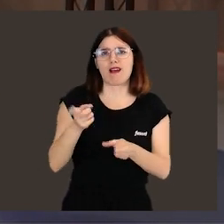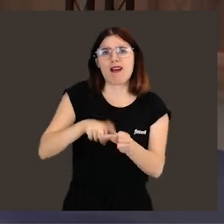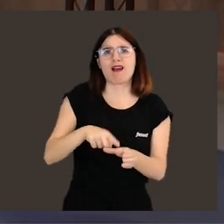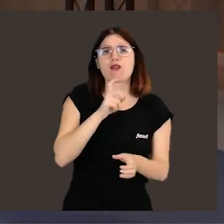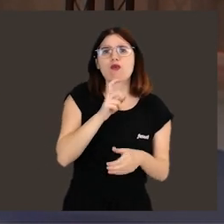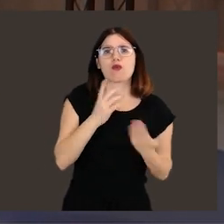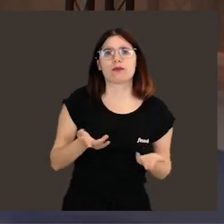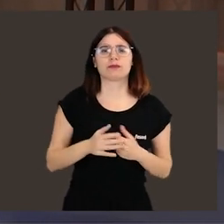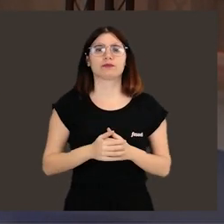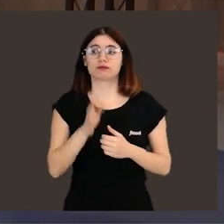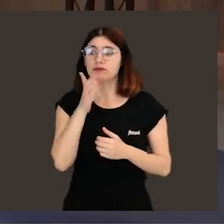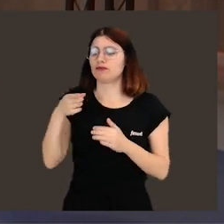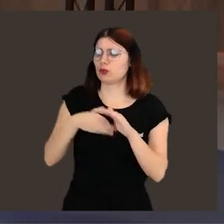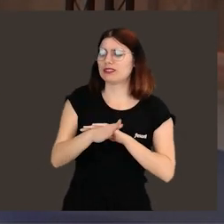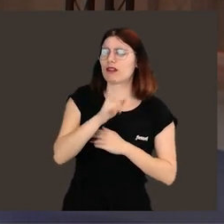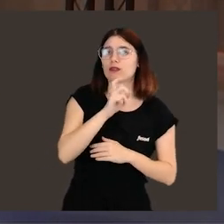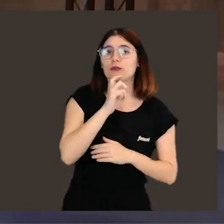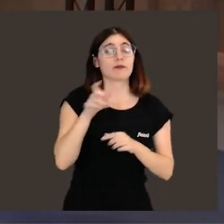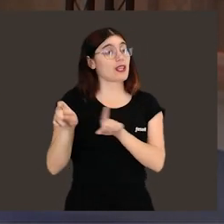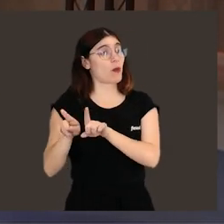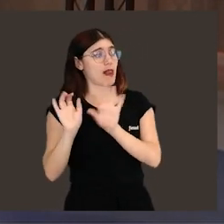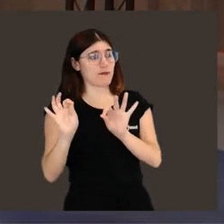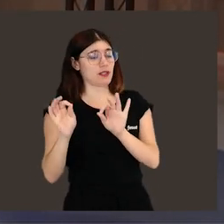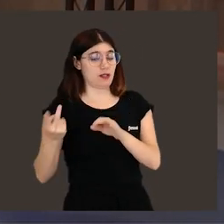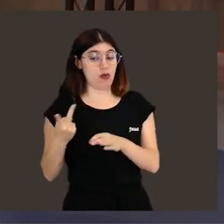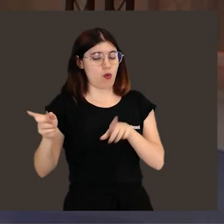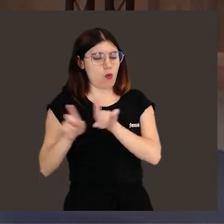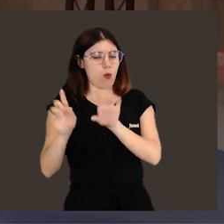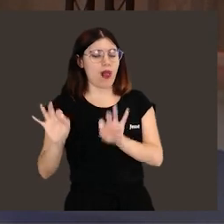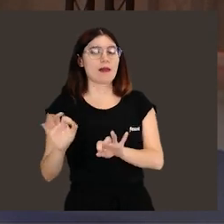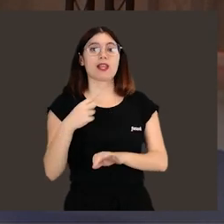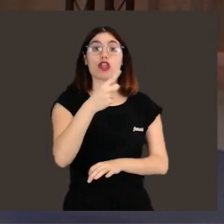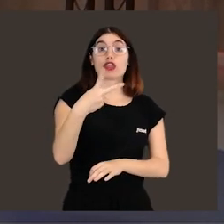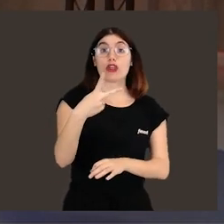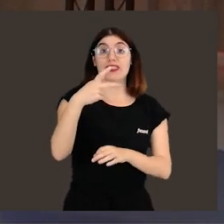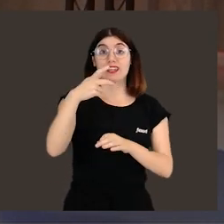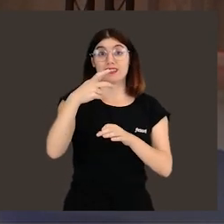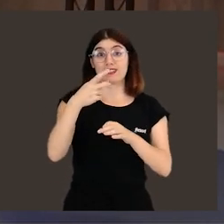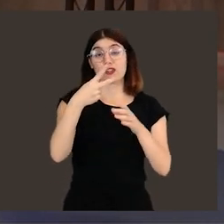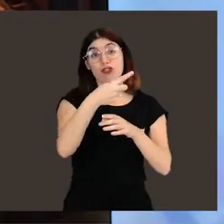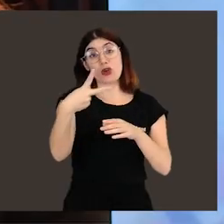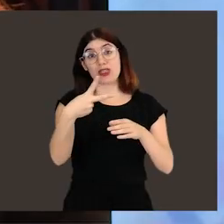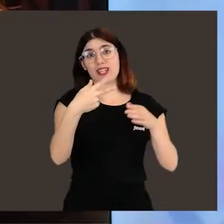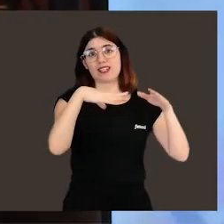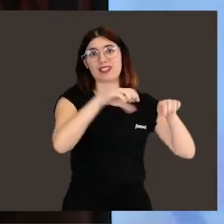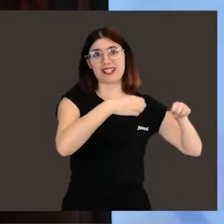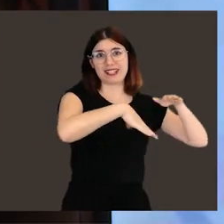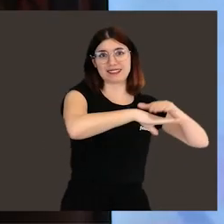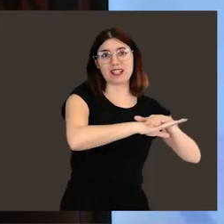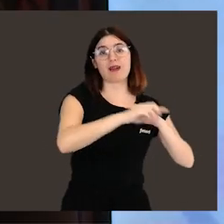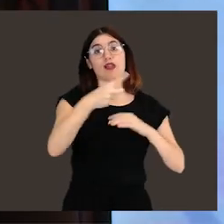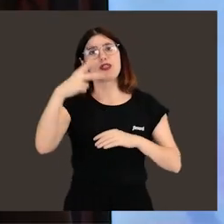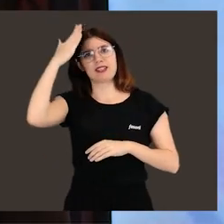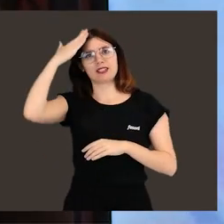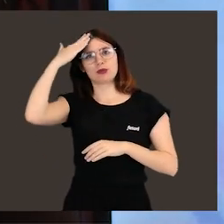formar parte de una misión, Sara? Tanto en tu caso como en el de Pablo. Tenemos los 12 astronautas reservistas y los